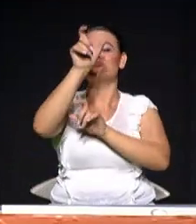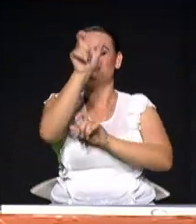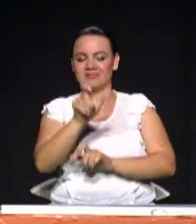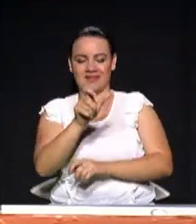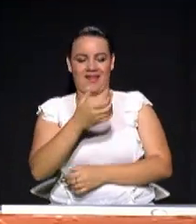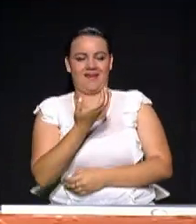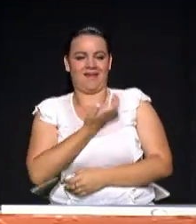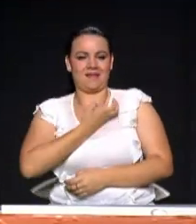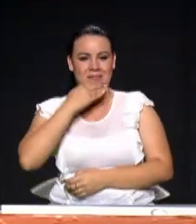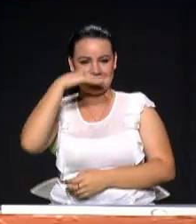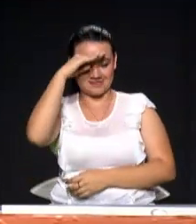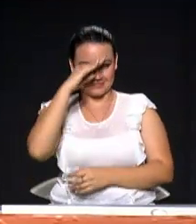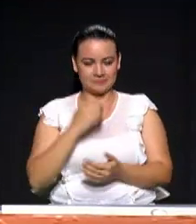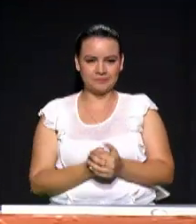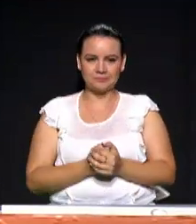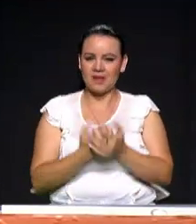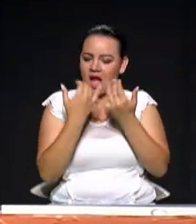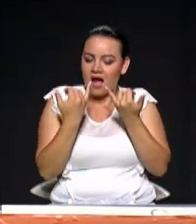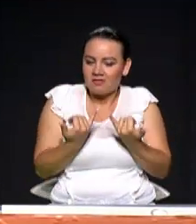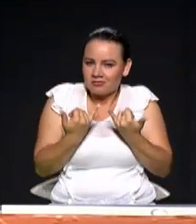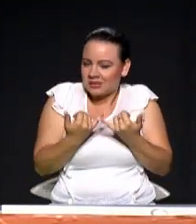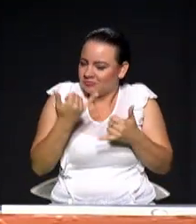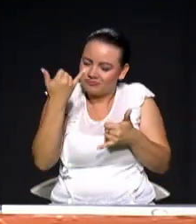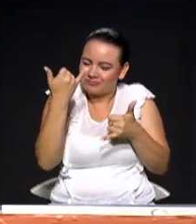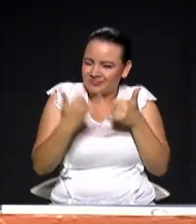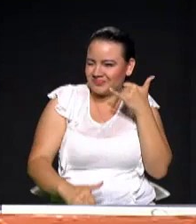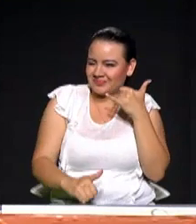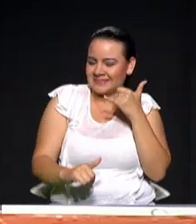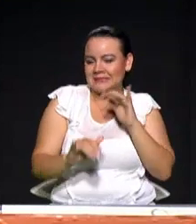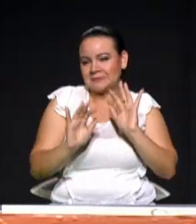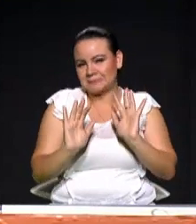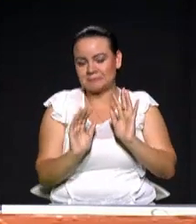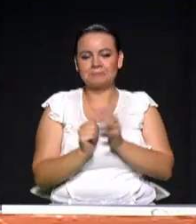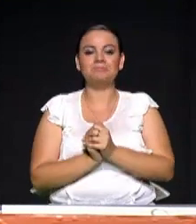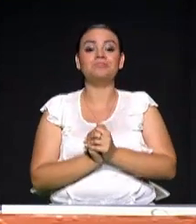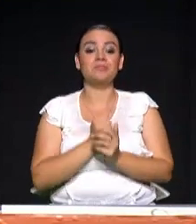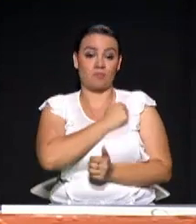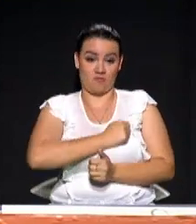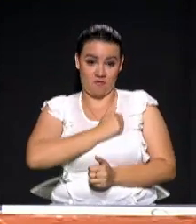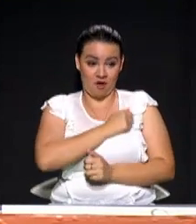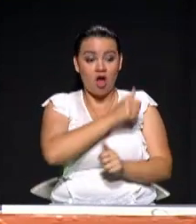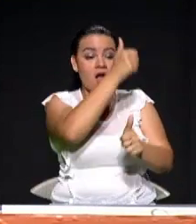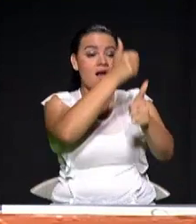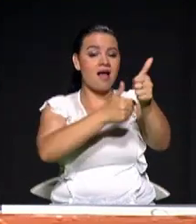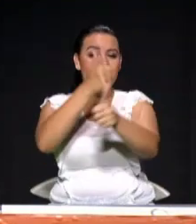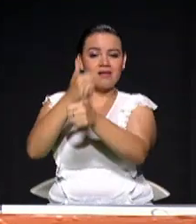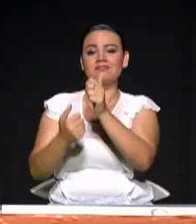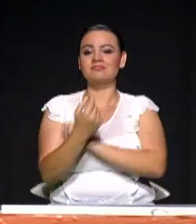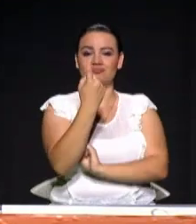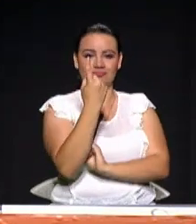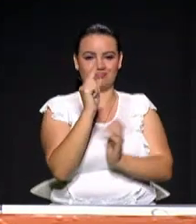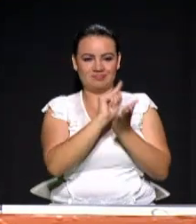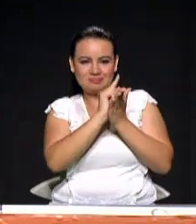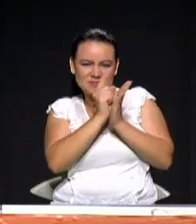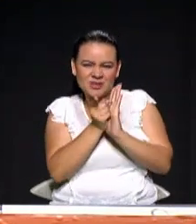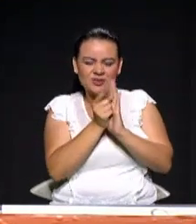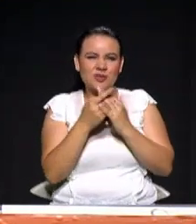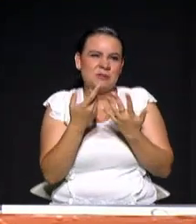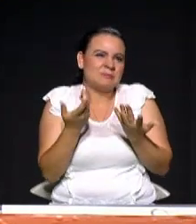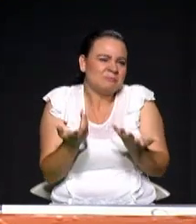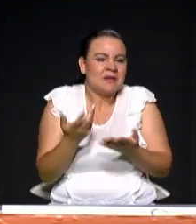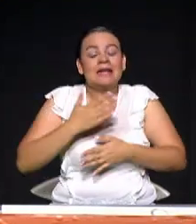Y ya vamos a hacer entonces la parte final. Se trata de la despedida. Un minuto entonces para que todos los candidatos se despidan de la